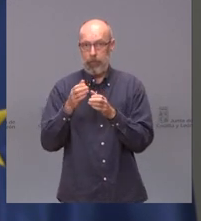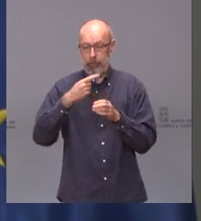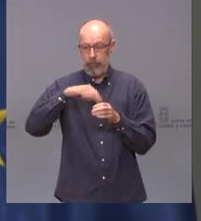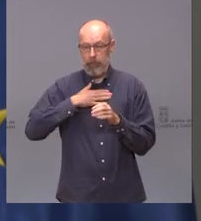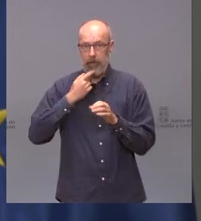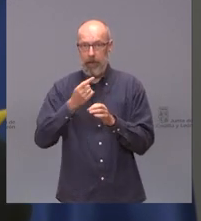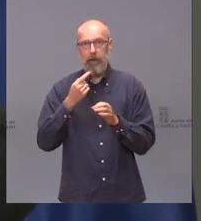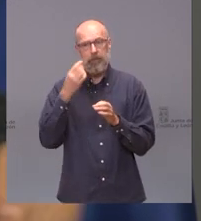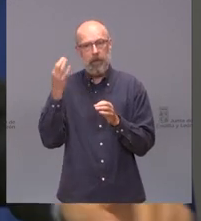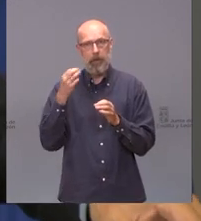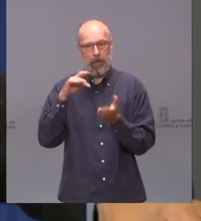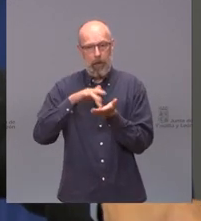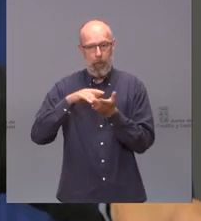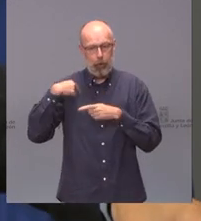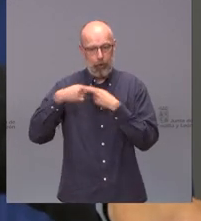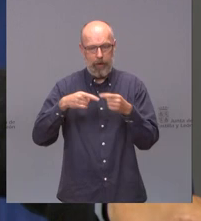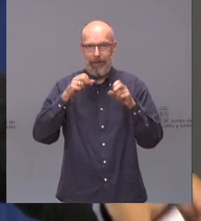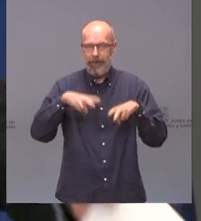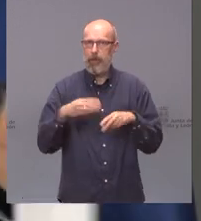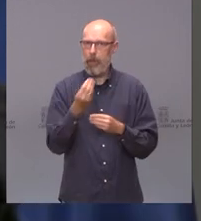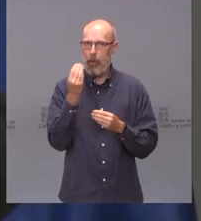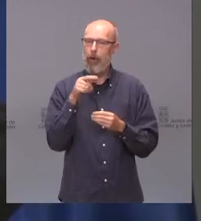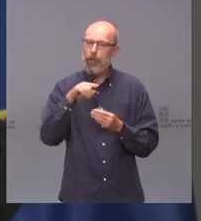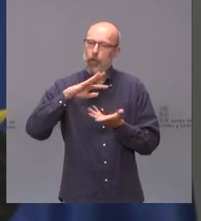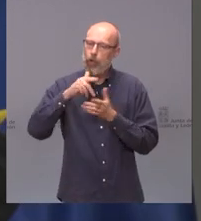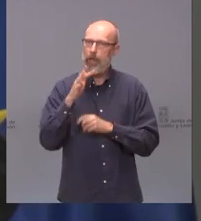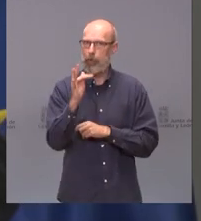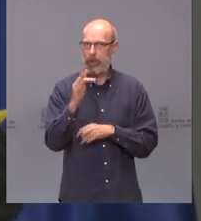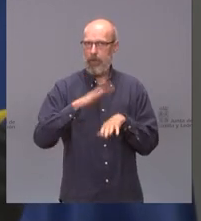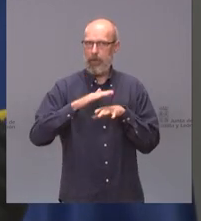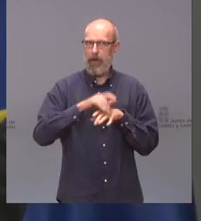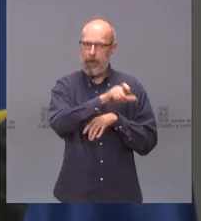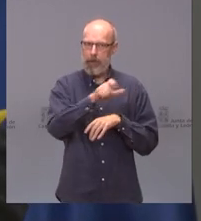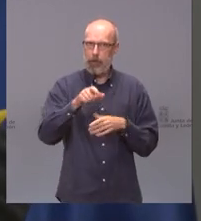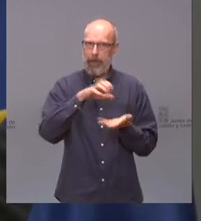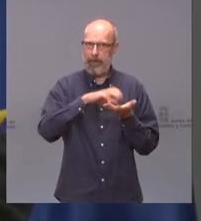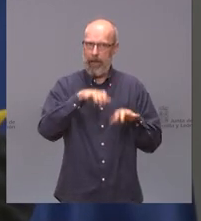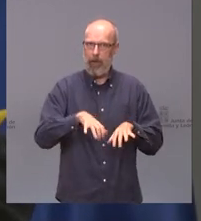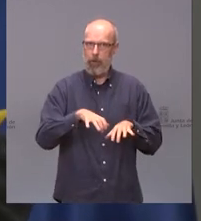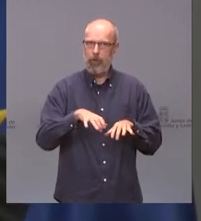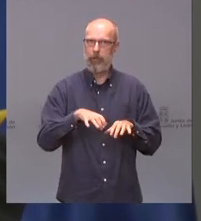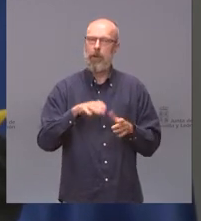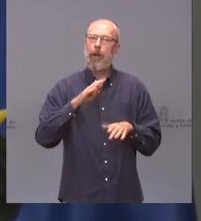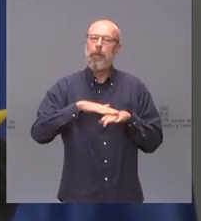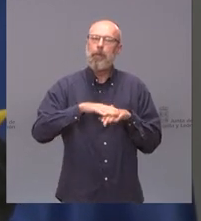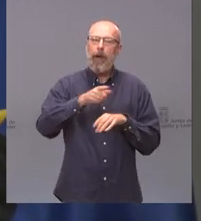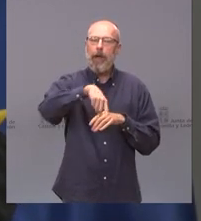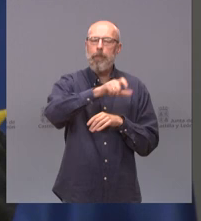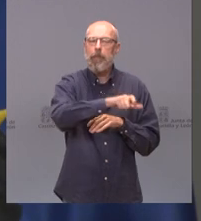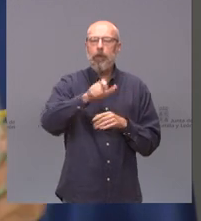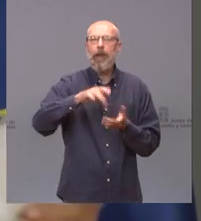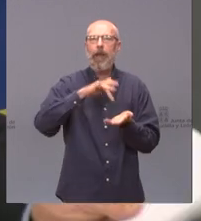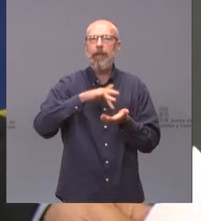tanto, son buenas noticias para los ciudadanos de Castilla y León, buenas noticias para los contribuyentes de la comunidad, buenas noticias para